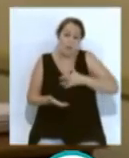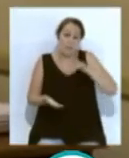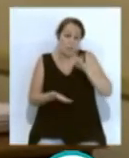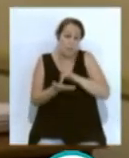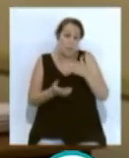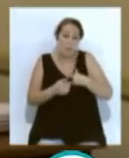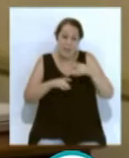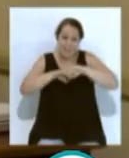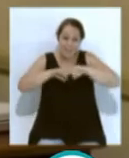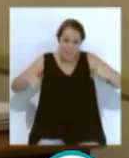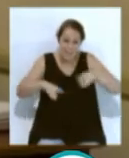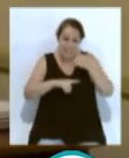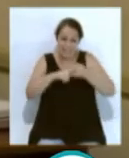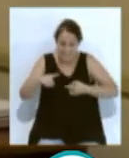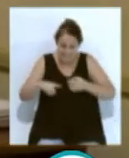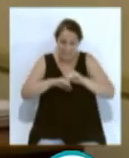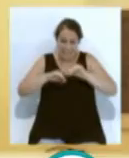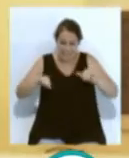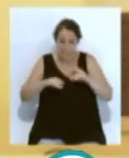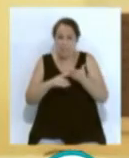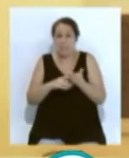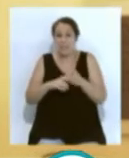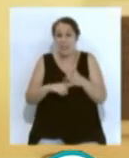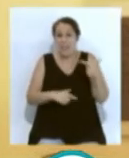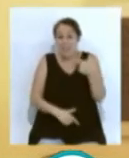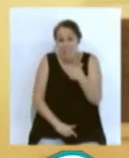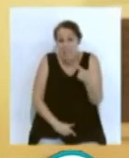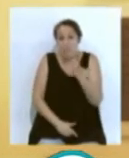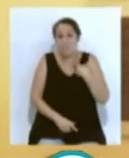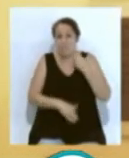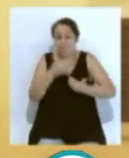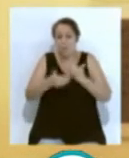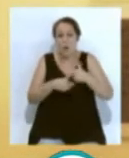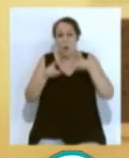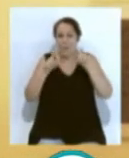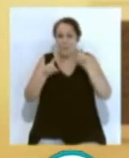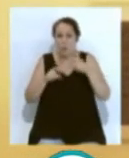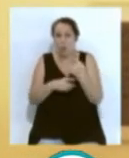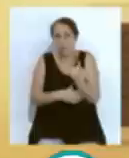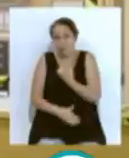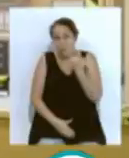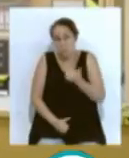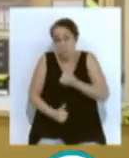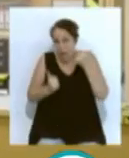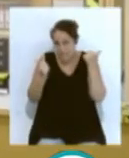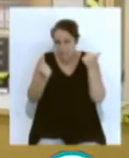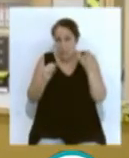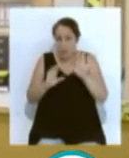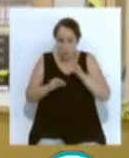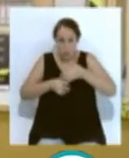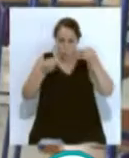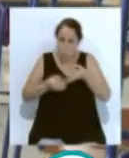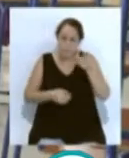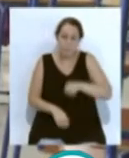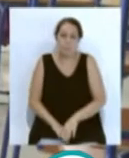sectorizar, dividir, separar y un proceso educativo más solitario pero al mismo tiempo más seguro.